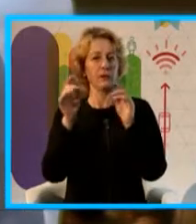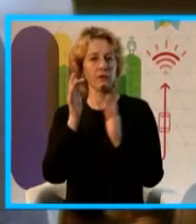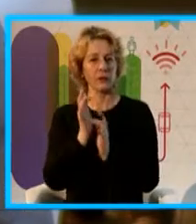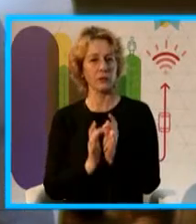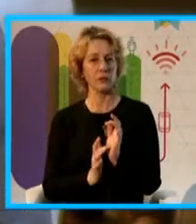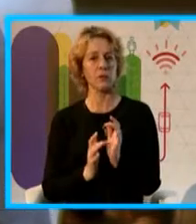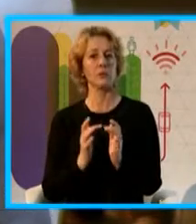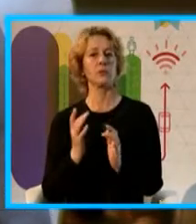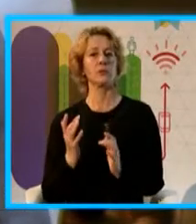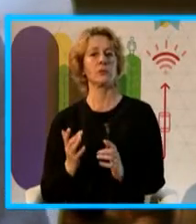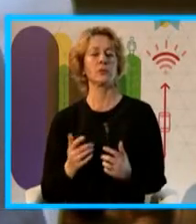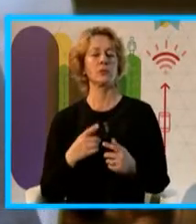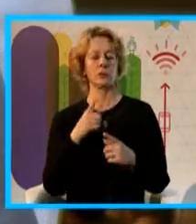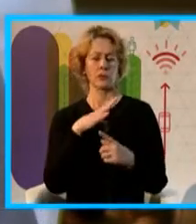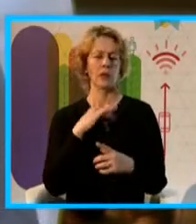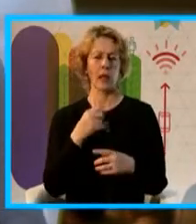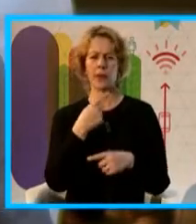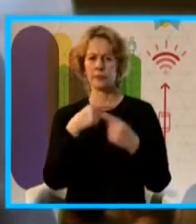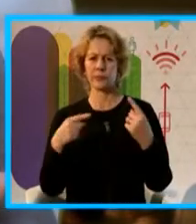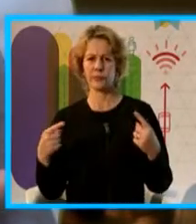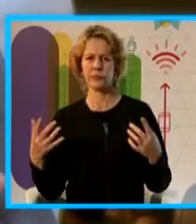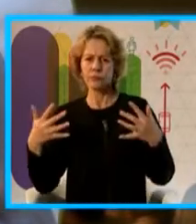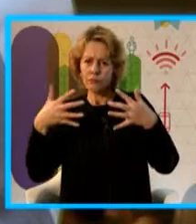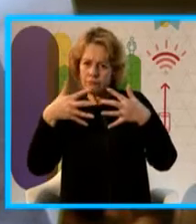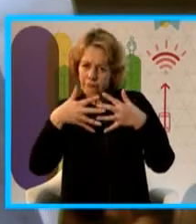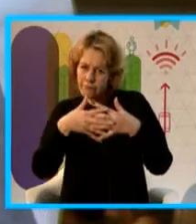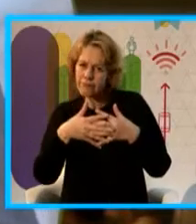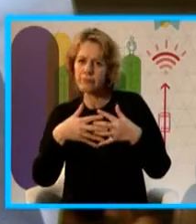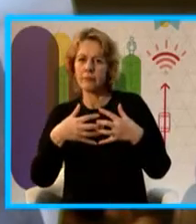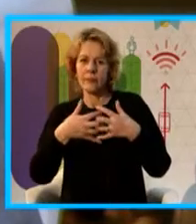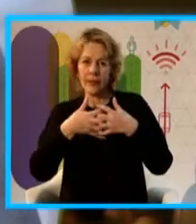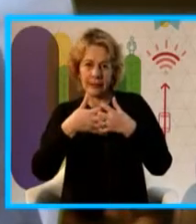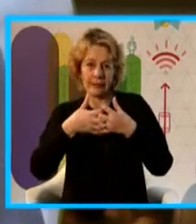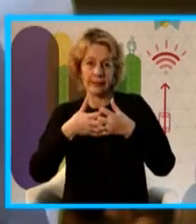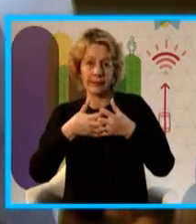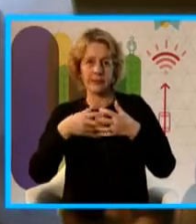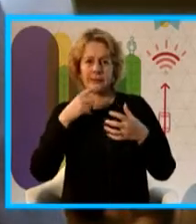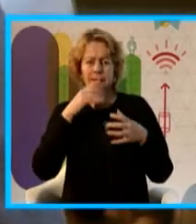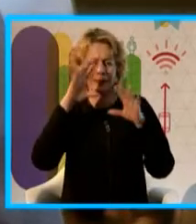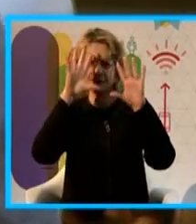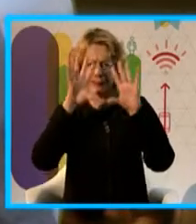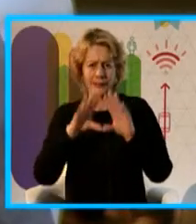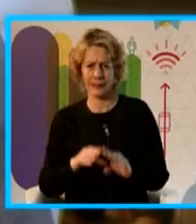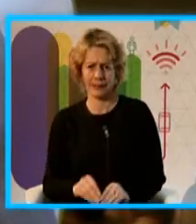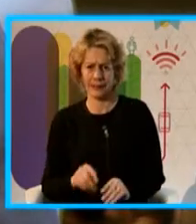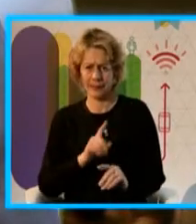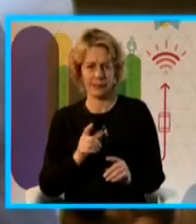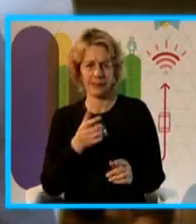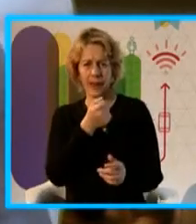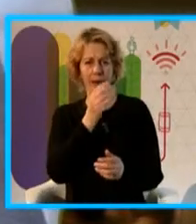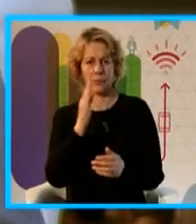eso complementa una cantidad de monumentos en un mapa que sale en la aplicación que de alguna manera